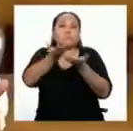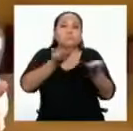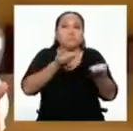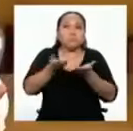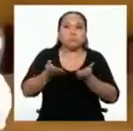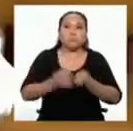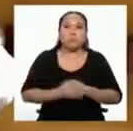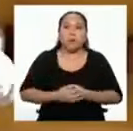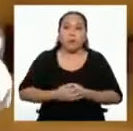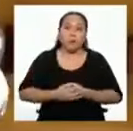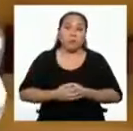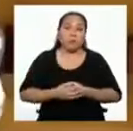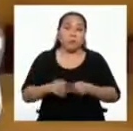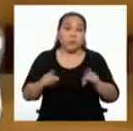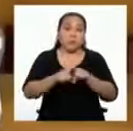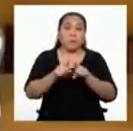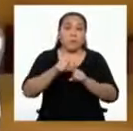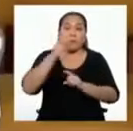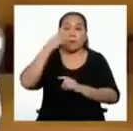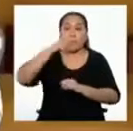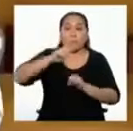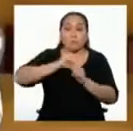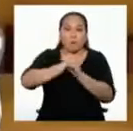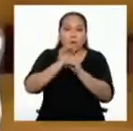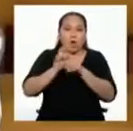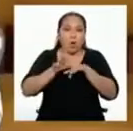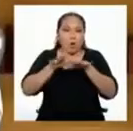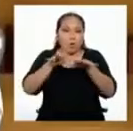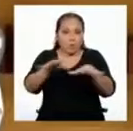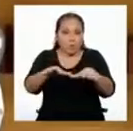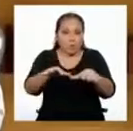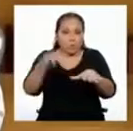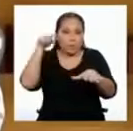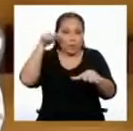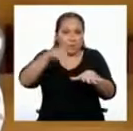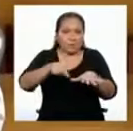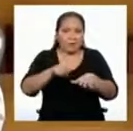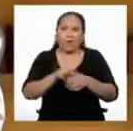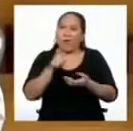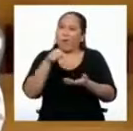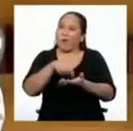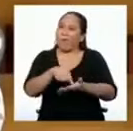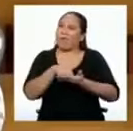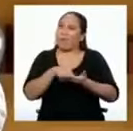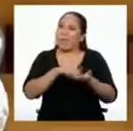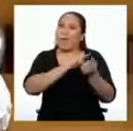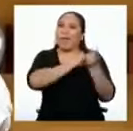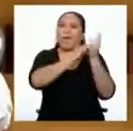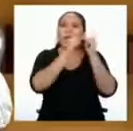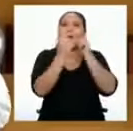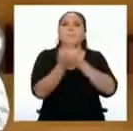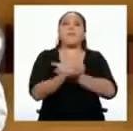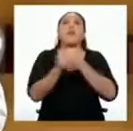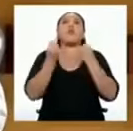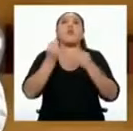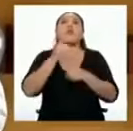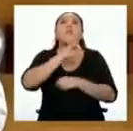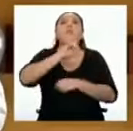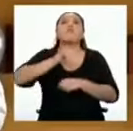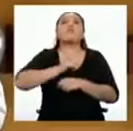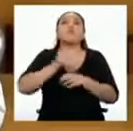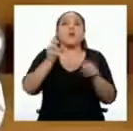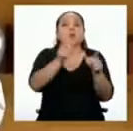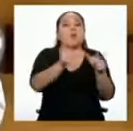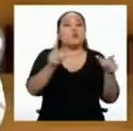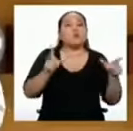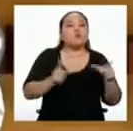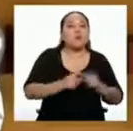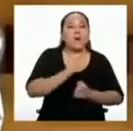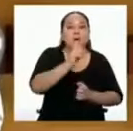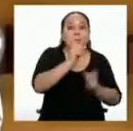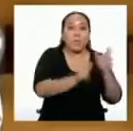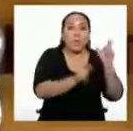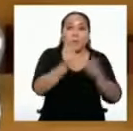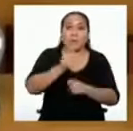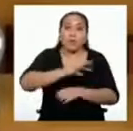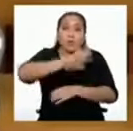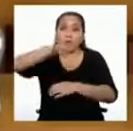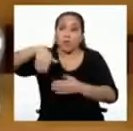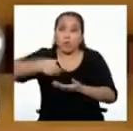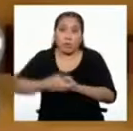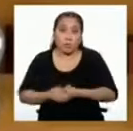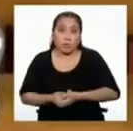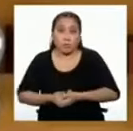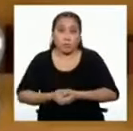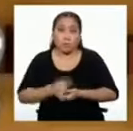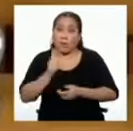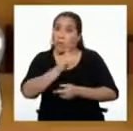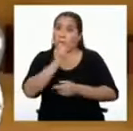Como vemos, el COVID-19 nos obliga a cambiar la forma de usar el espacio público para que no sea riesgoso.